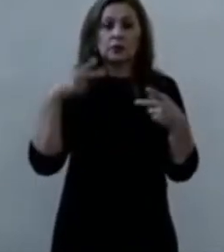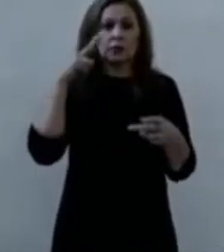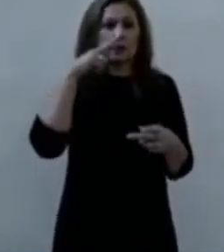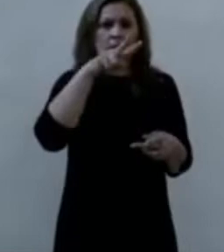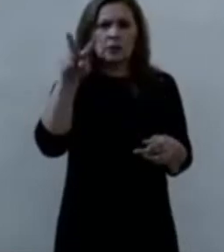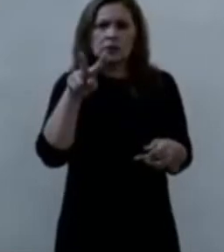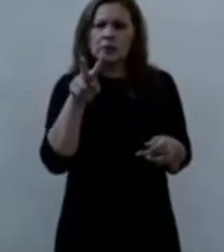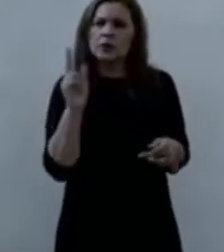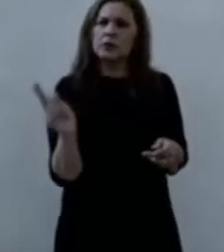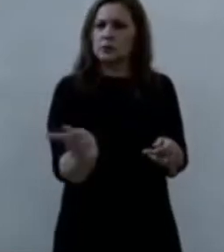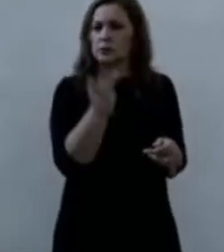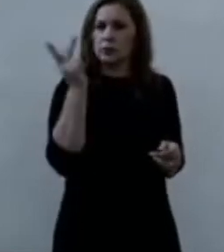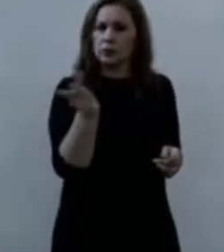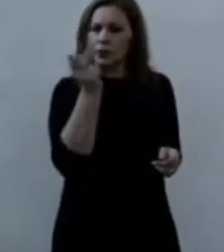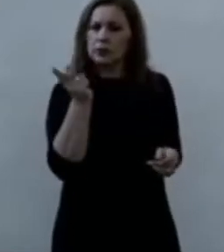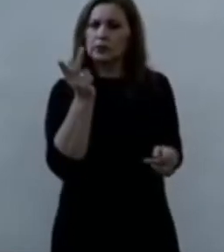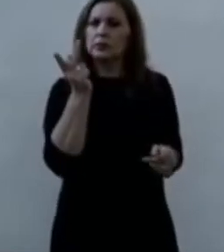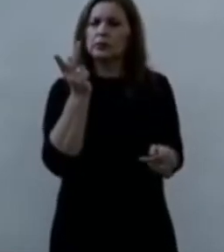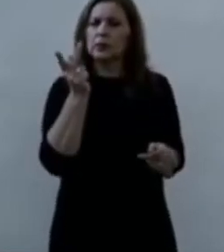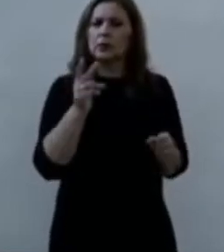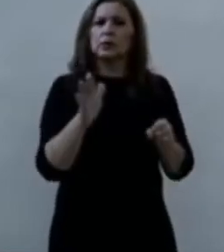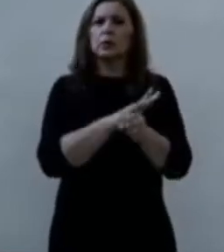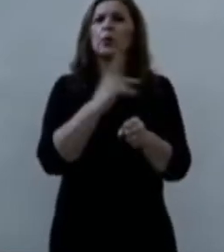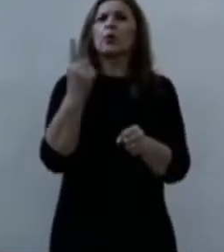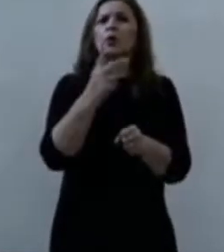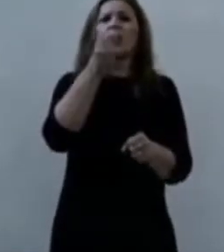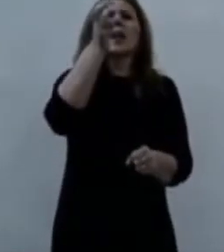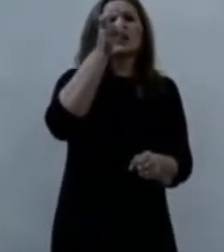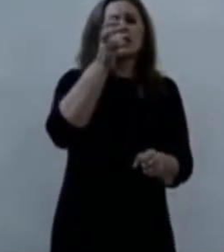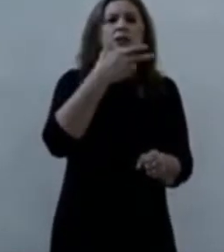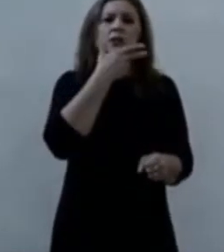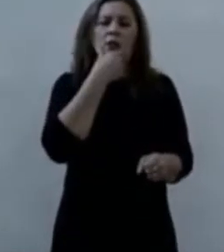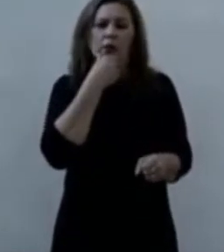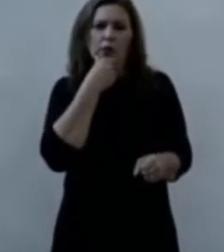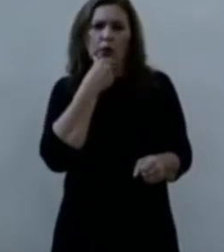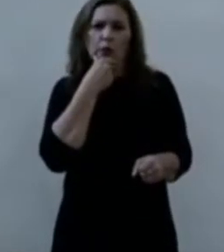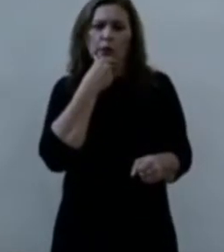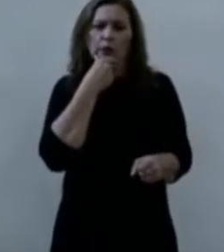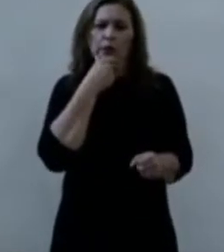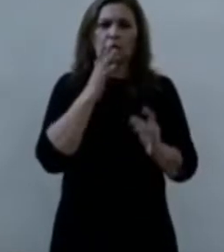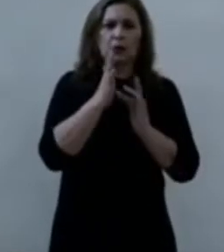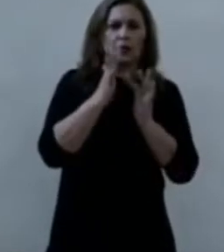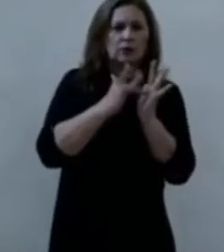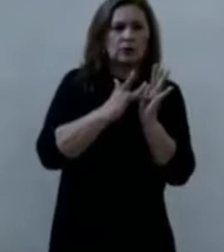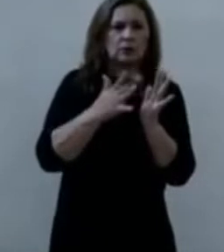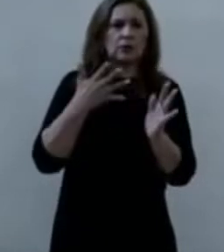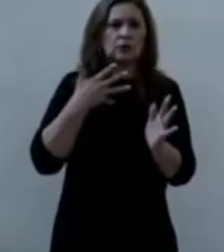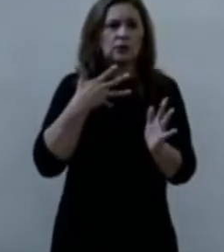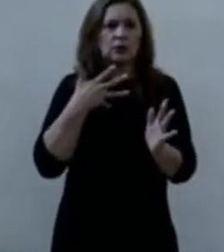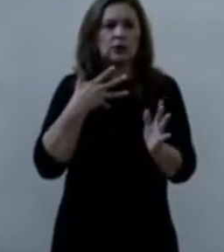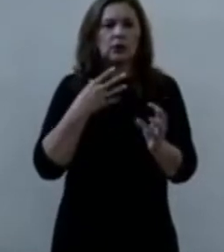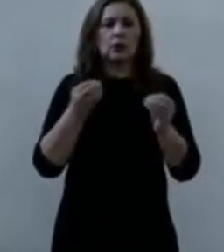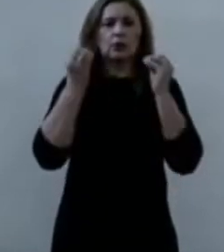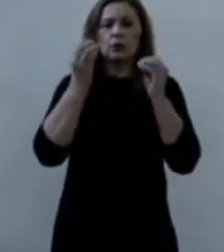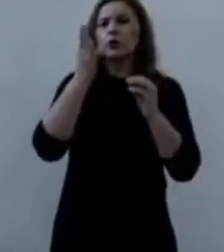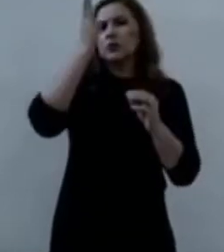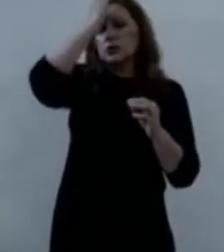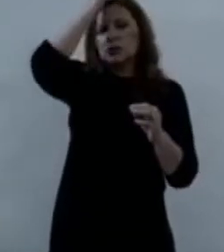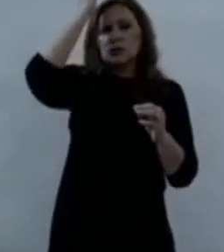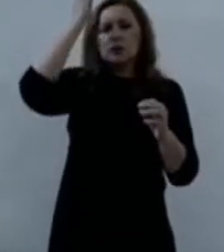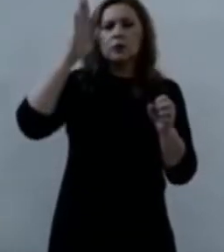preguntas por qué este hombre tiene tanta sabiduría